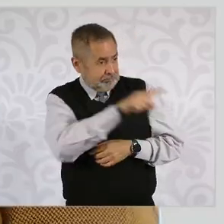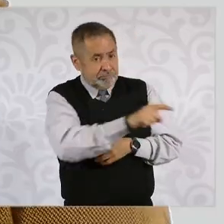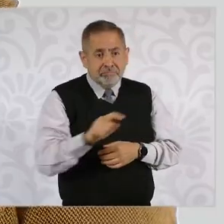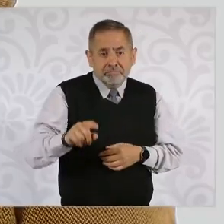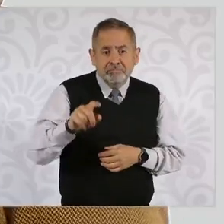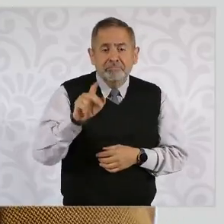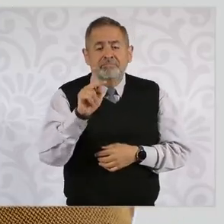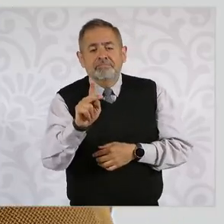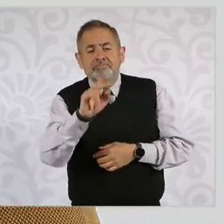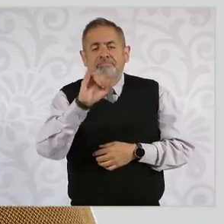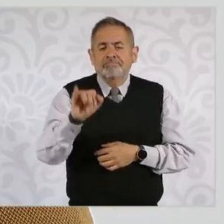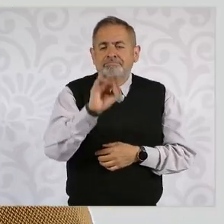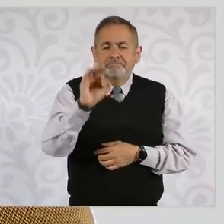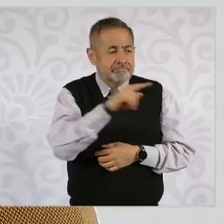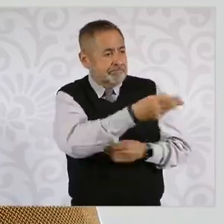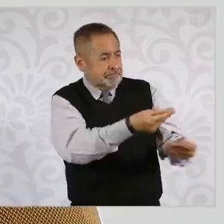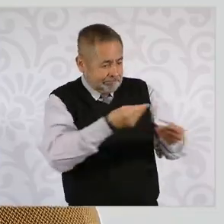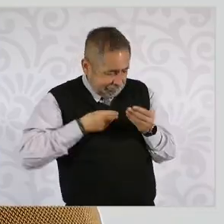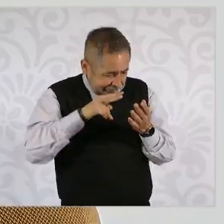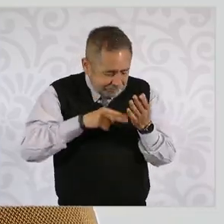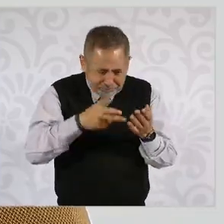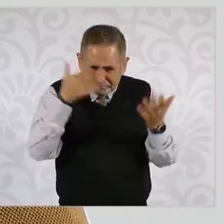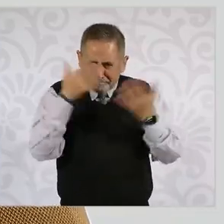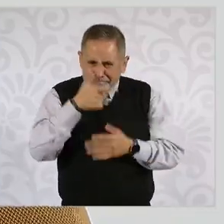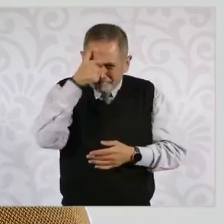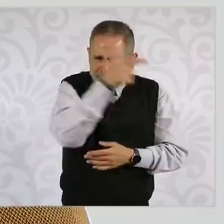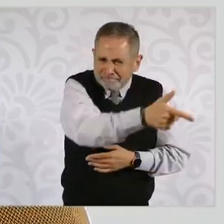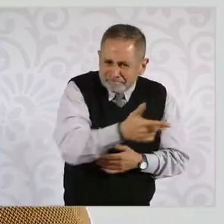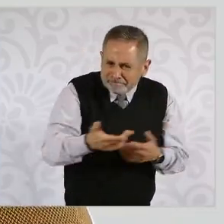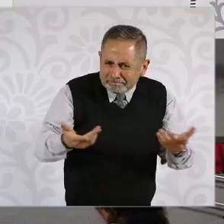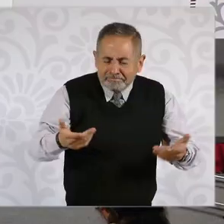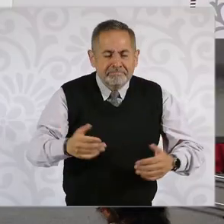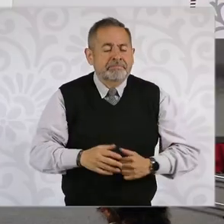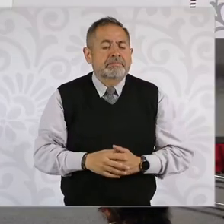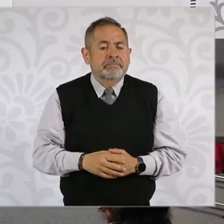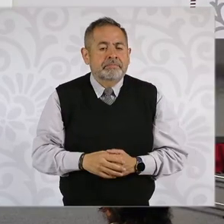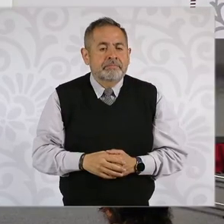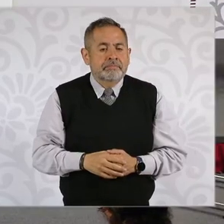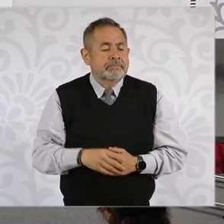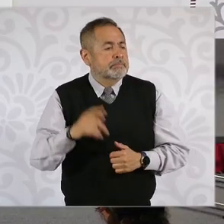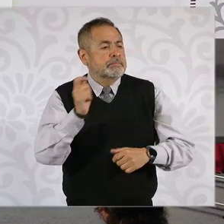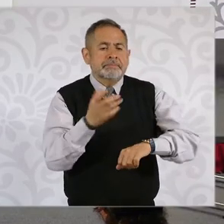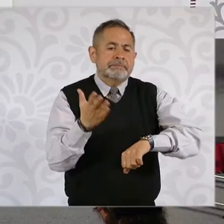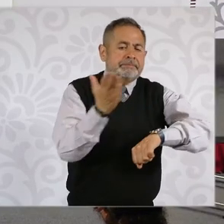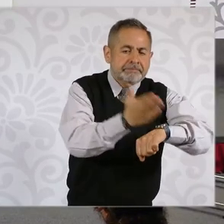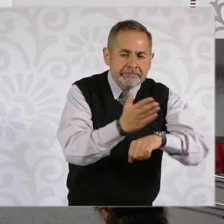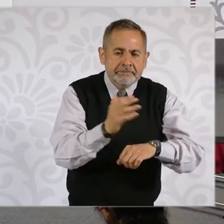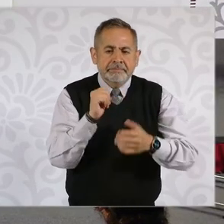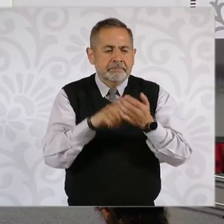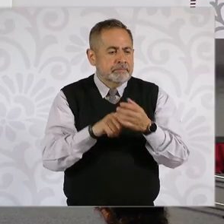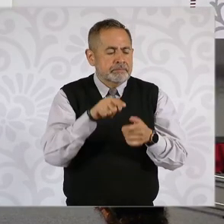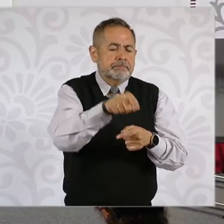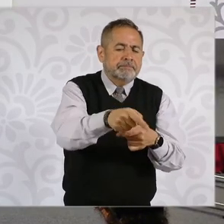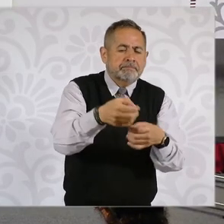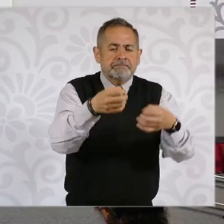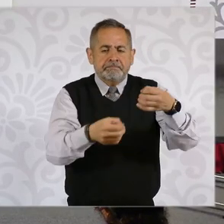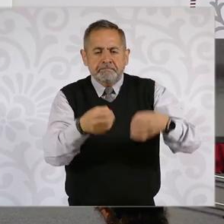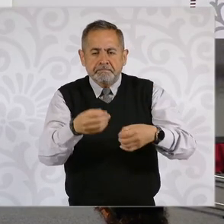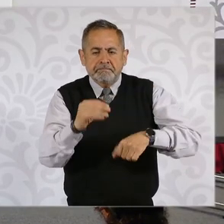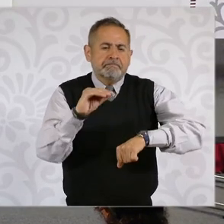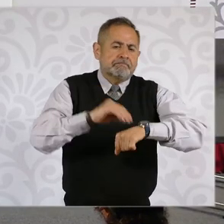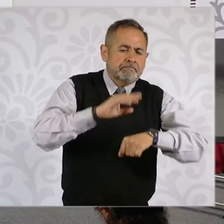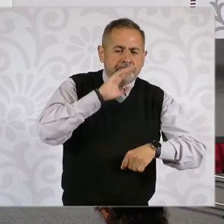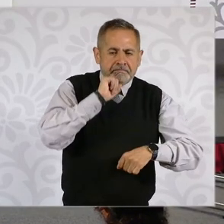la Judicatura. En relación con los castigos, las sanciones que tienen